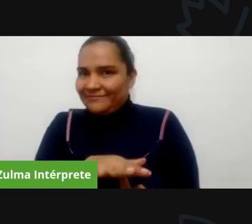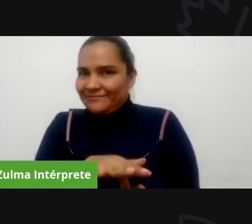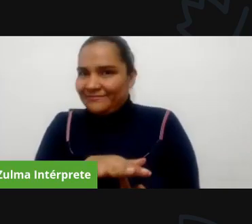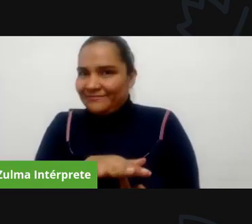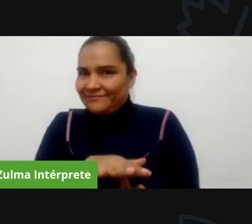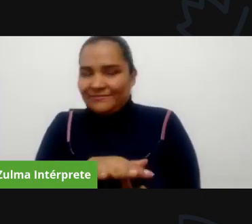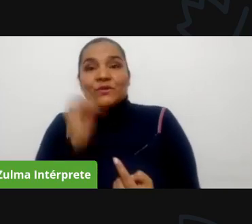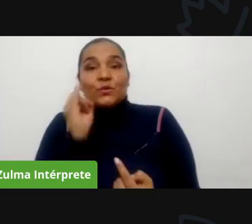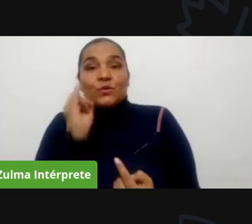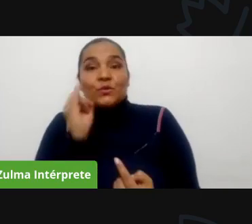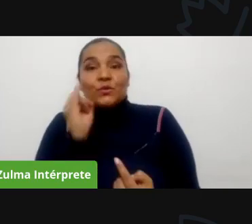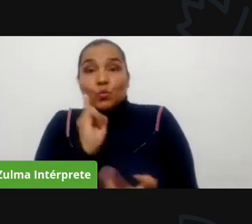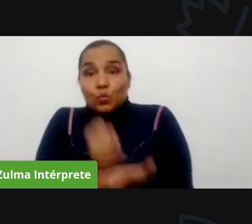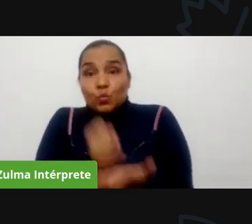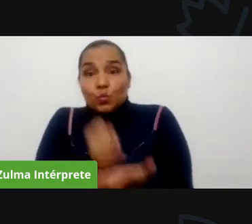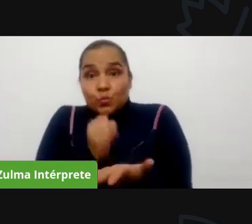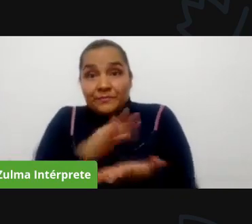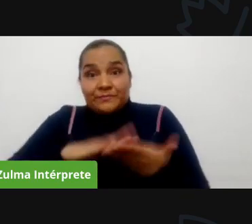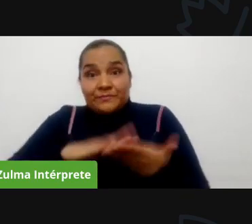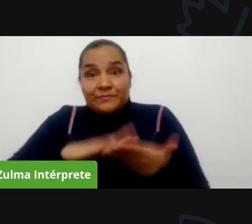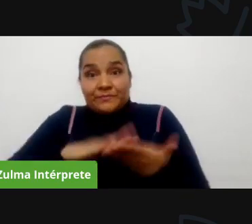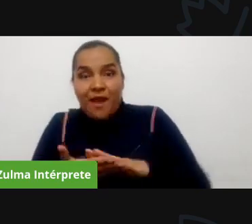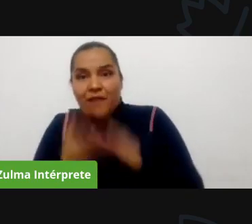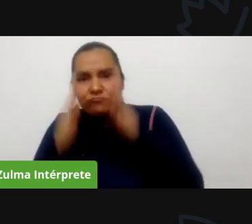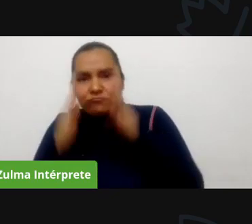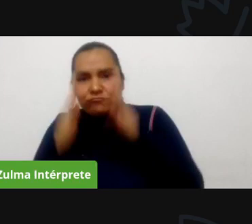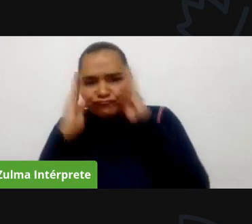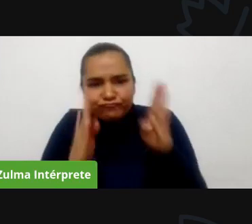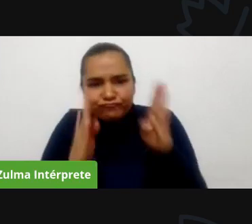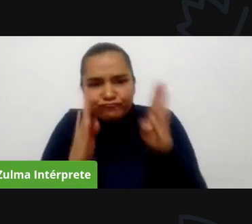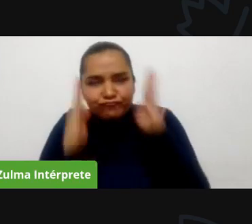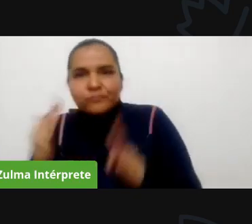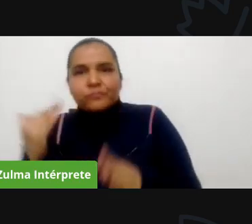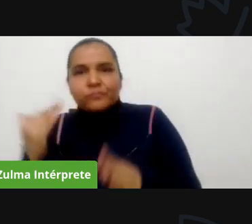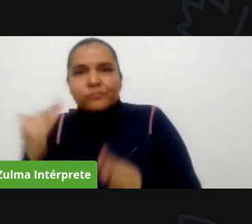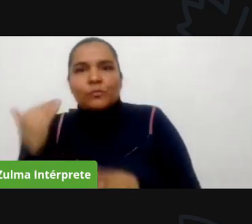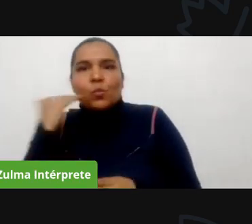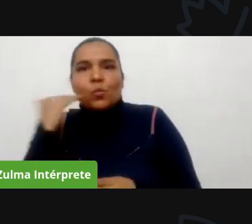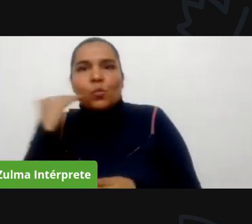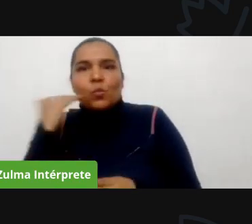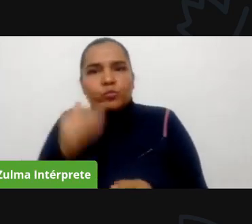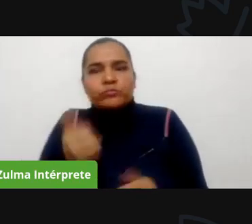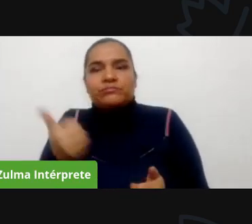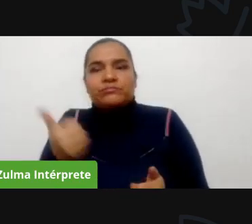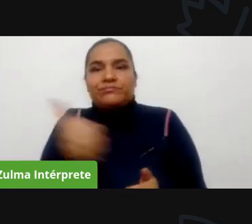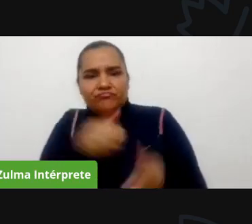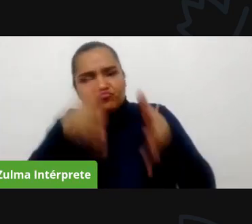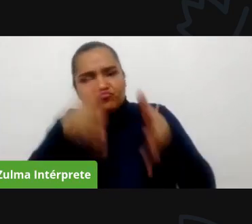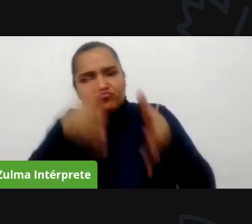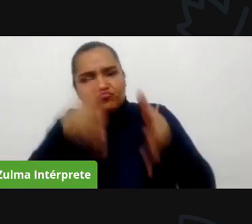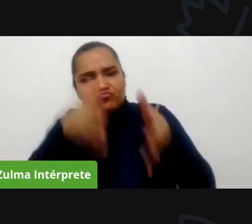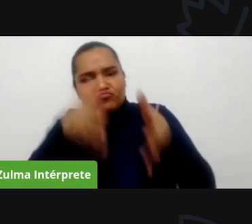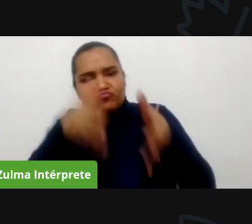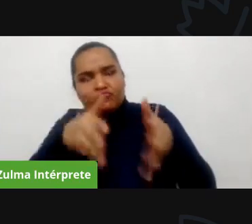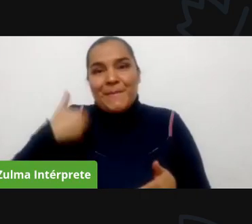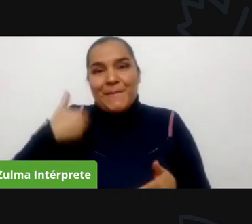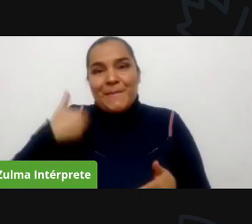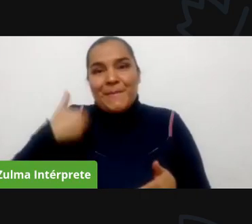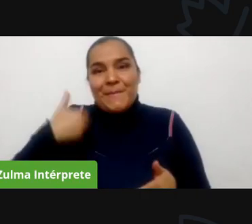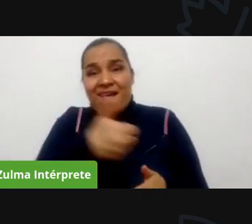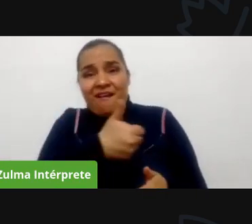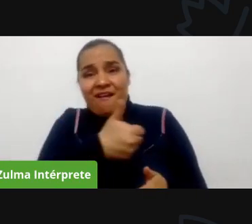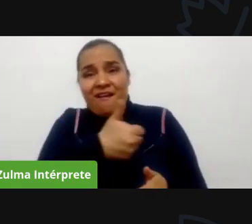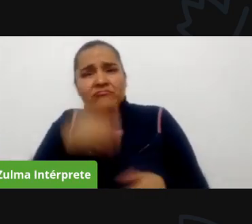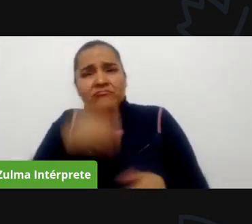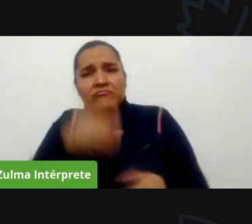lugares de aprendizajes para las jóvenes que se acercan y que sean las ruedas de liderazgo que después pueden transitar a